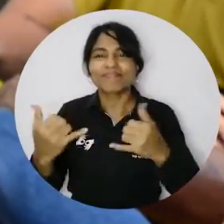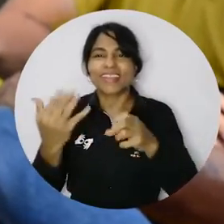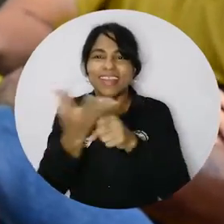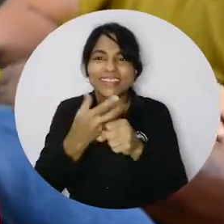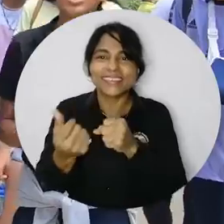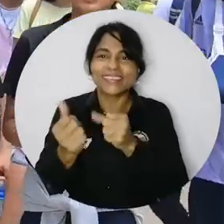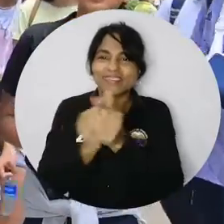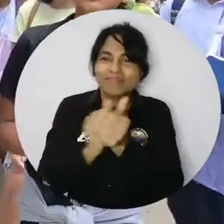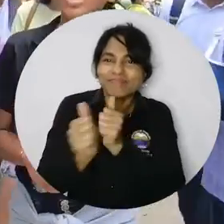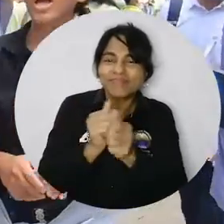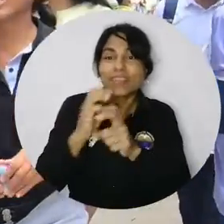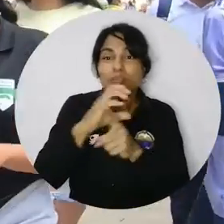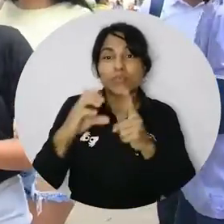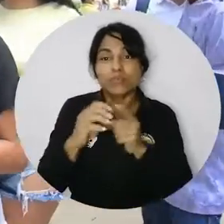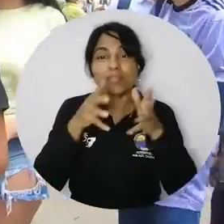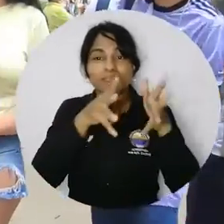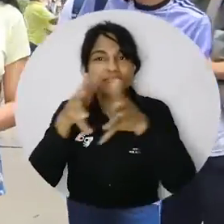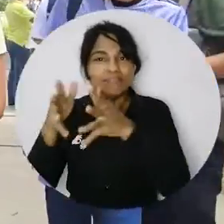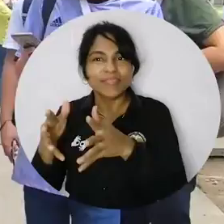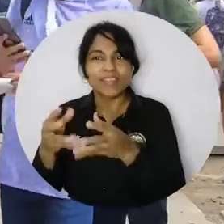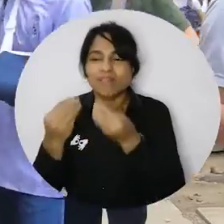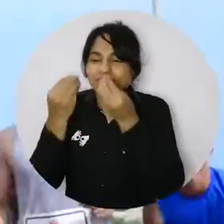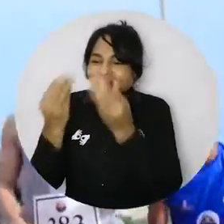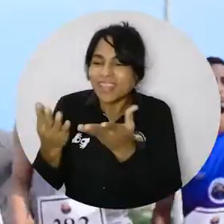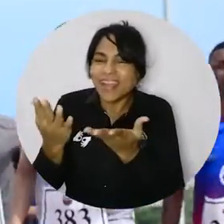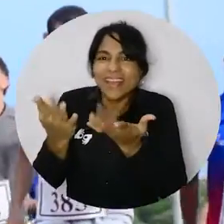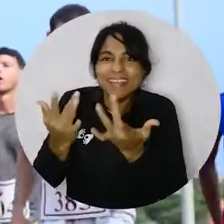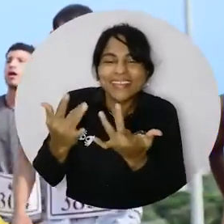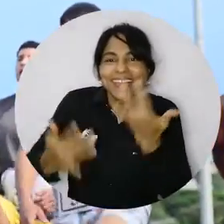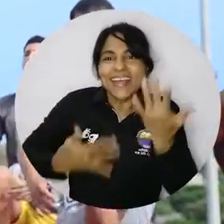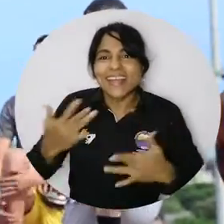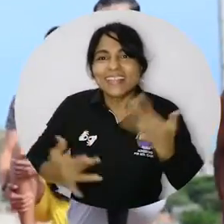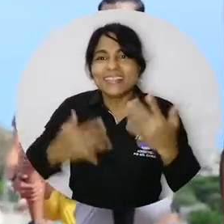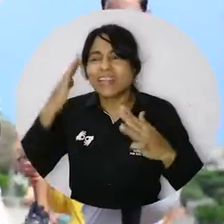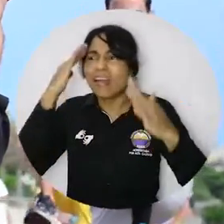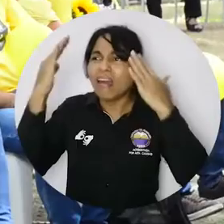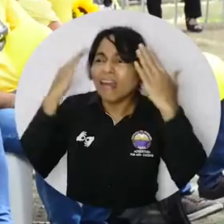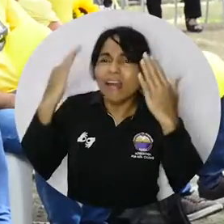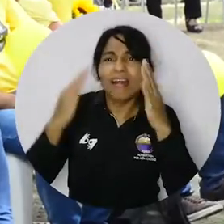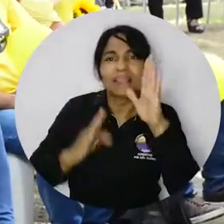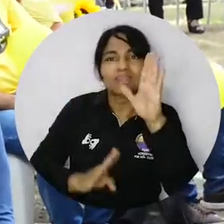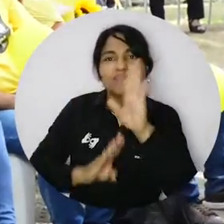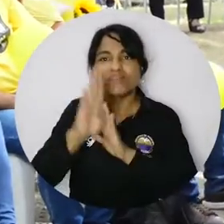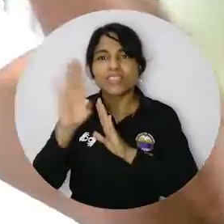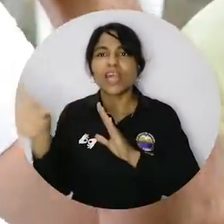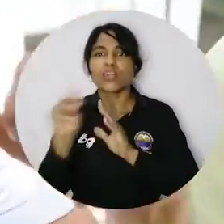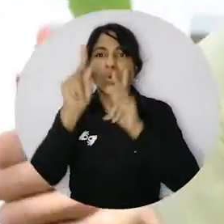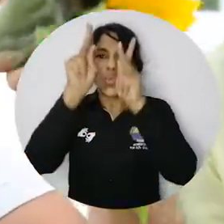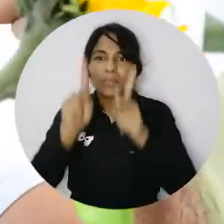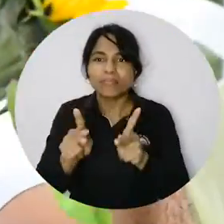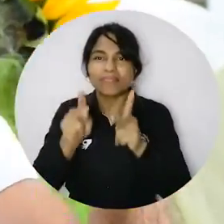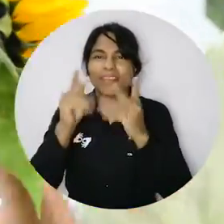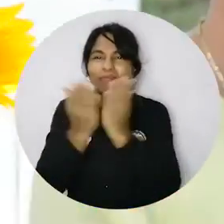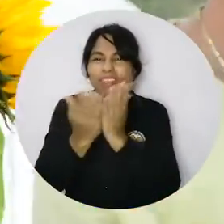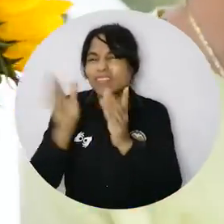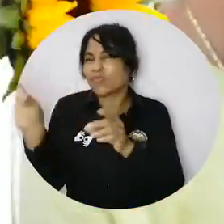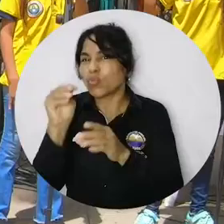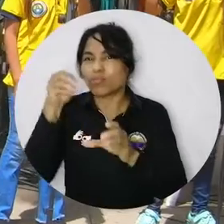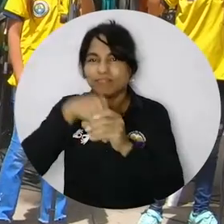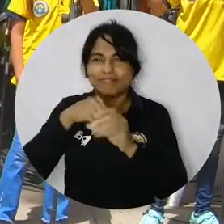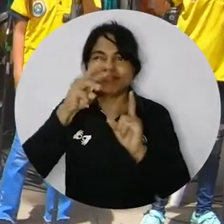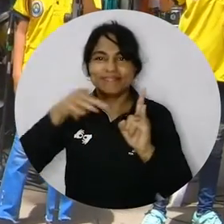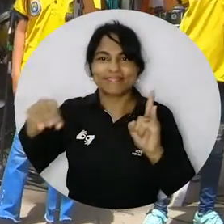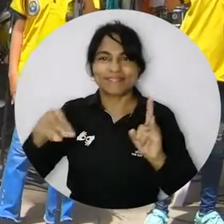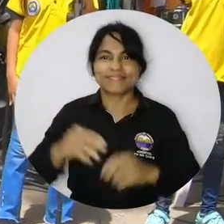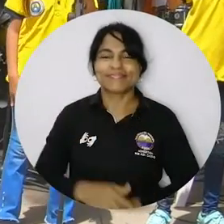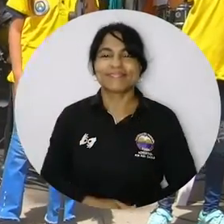durante 30 días brindó actividades lúdicas, recreativas, artísticas, deportivas, culturales y educativas para sembrar esperanza, alegría y resiliencia